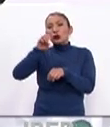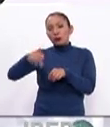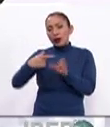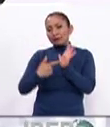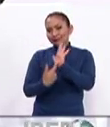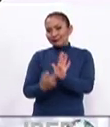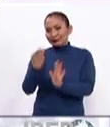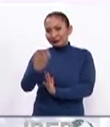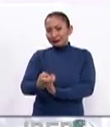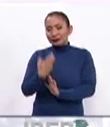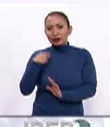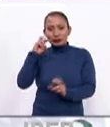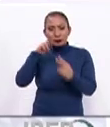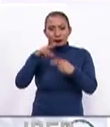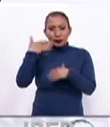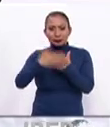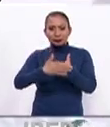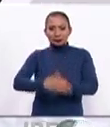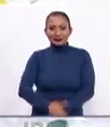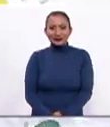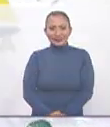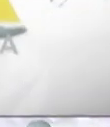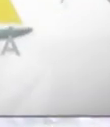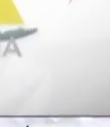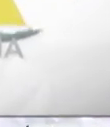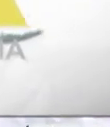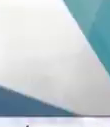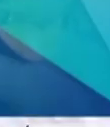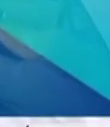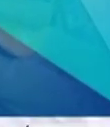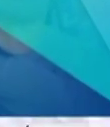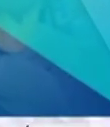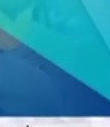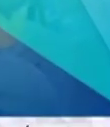esta cápsula que nos envía. Nos vemos la próxima. ¡Gracias!